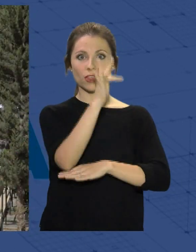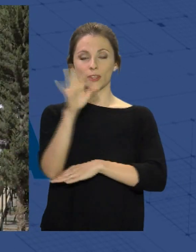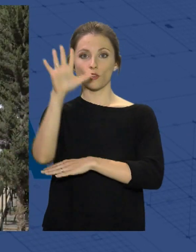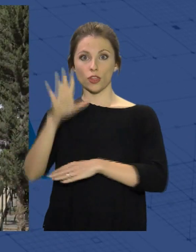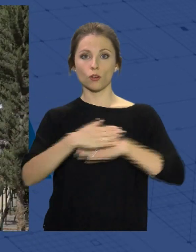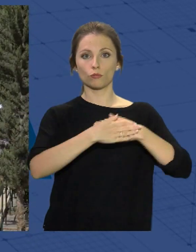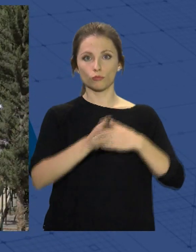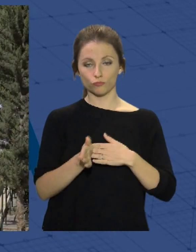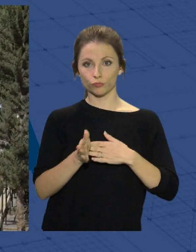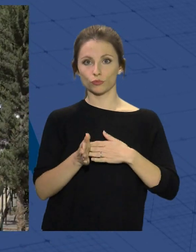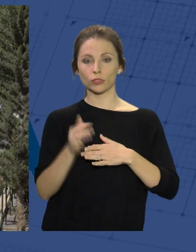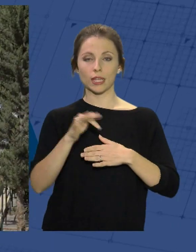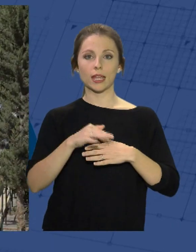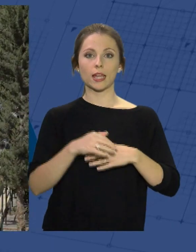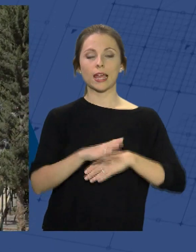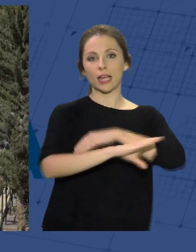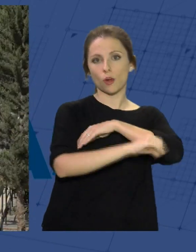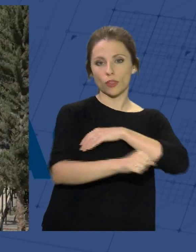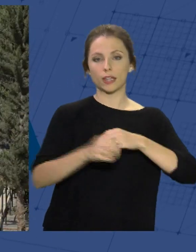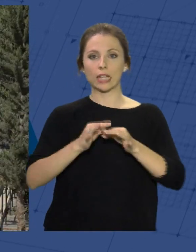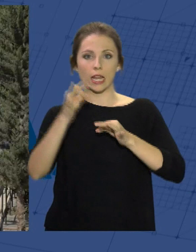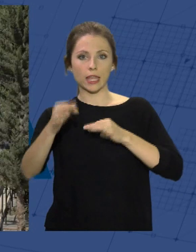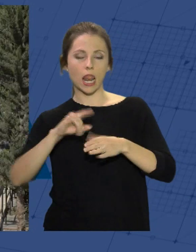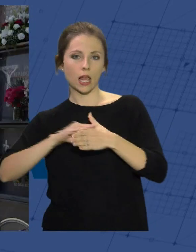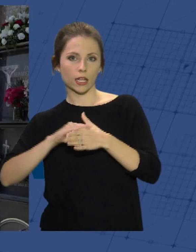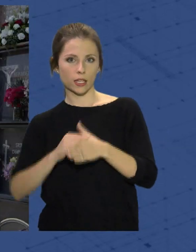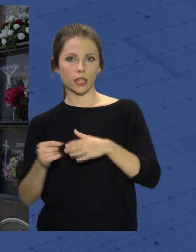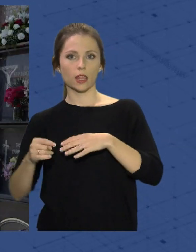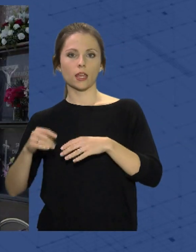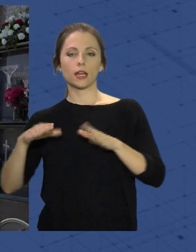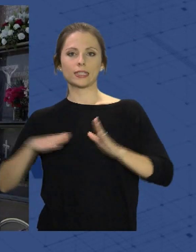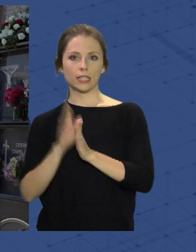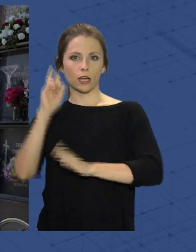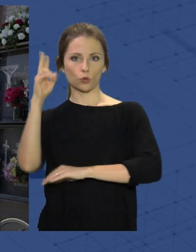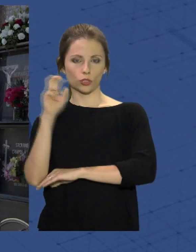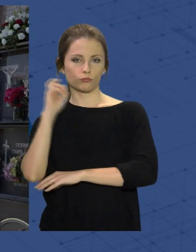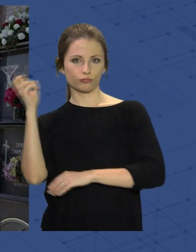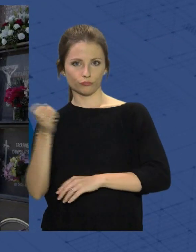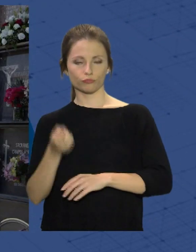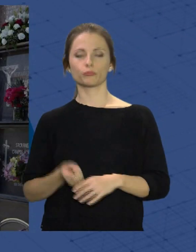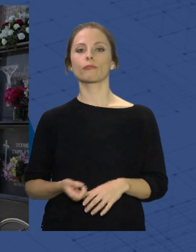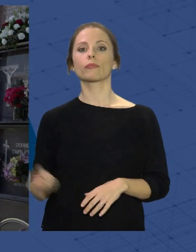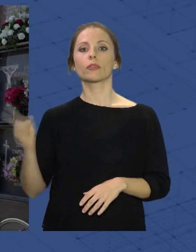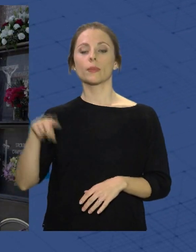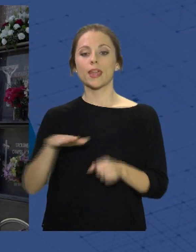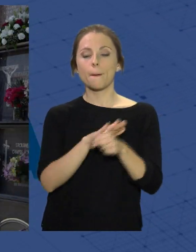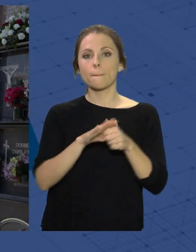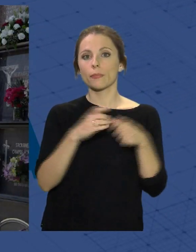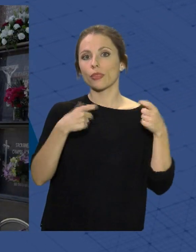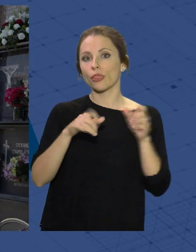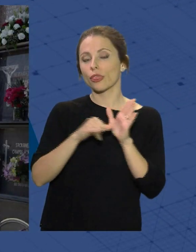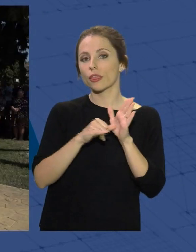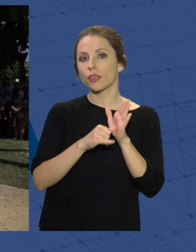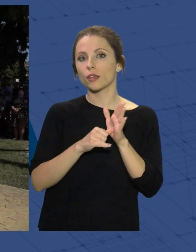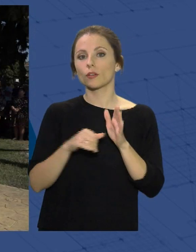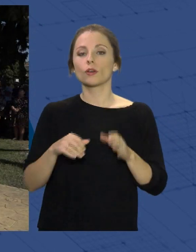San José y Santa Adela, Cabo de Gata, El Alquián, La Cañada y Cueva de los Medina. En cada cementerio de los barrios, además, de forma permanente una